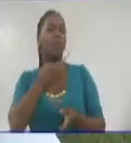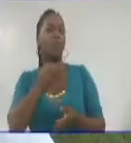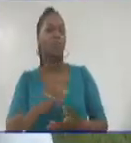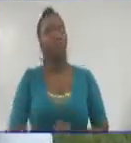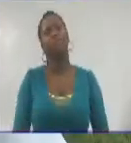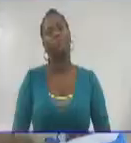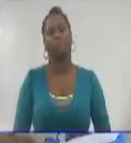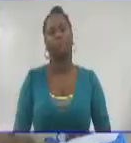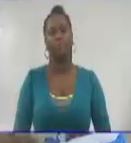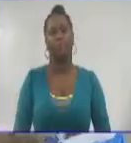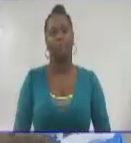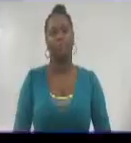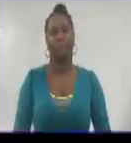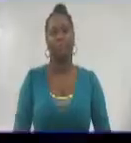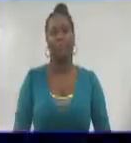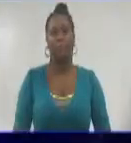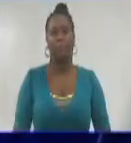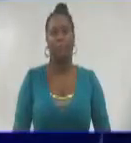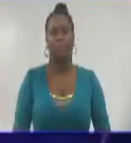Quisarguí Esperdión, a tiempo.